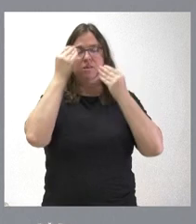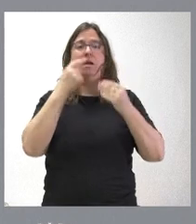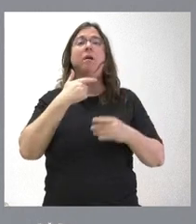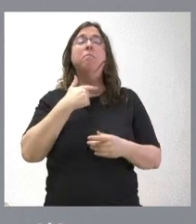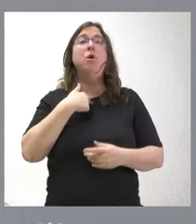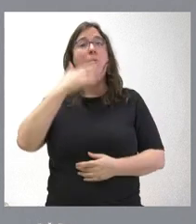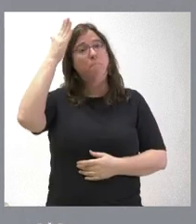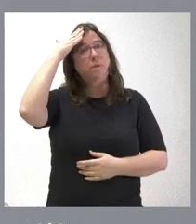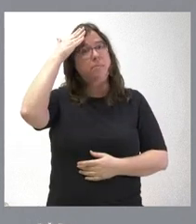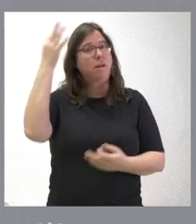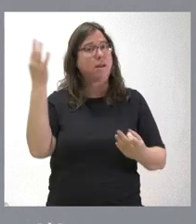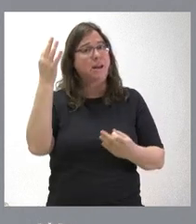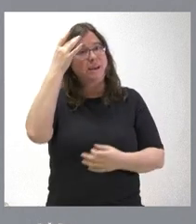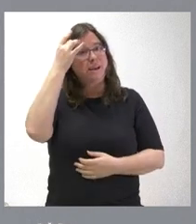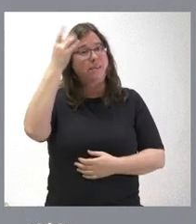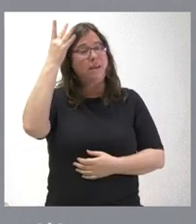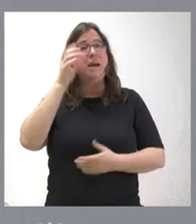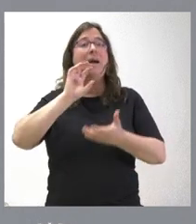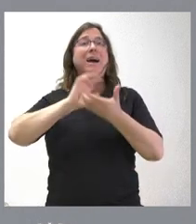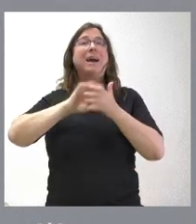idea principal, que en Castilla y León